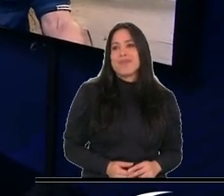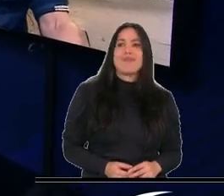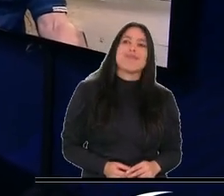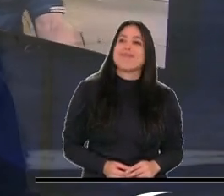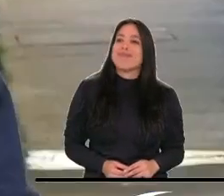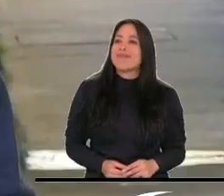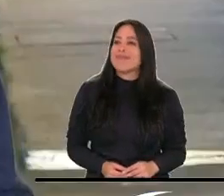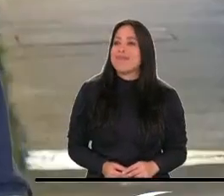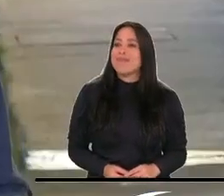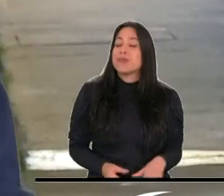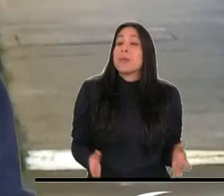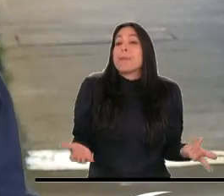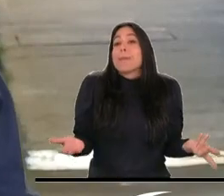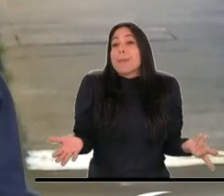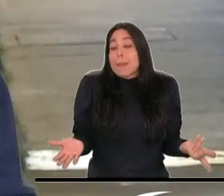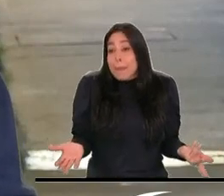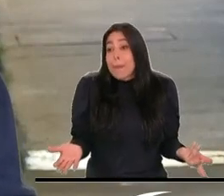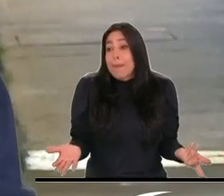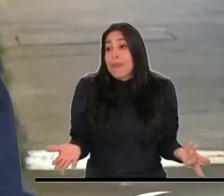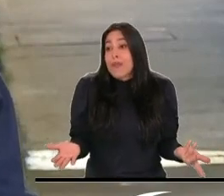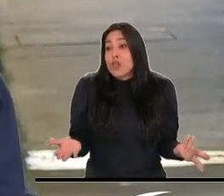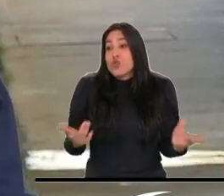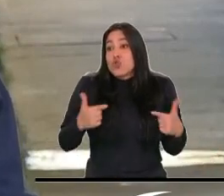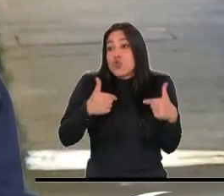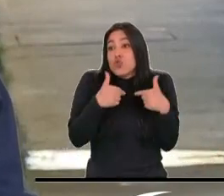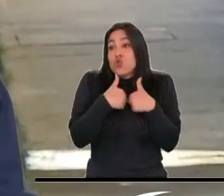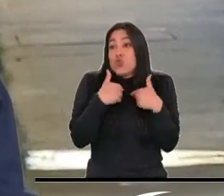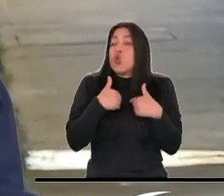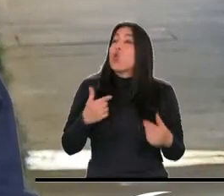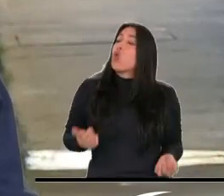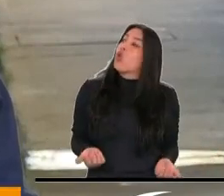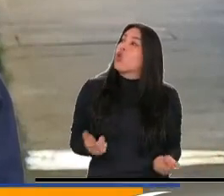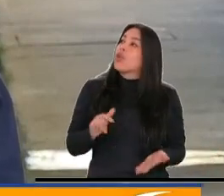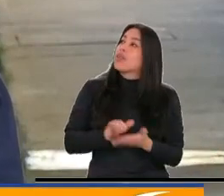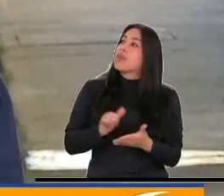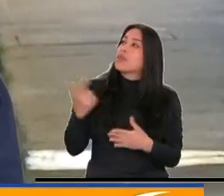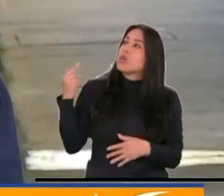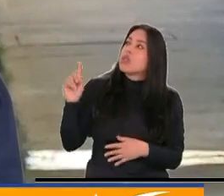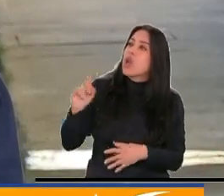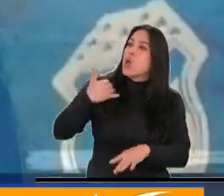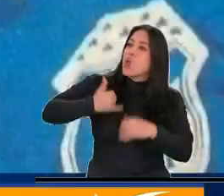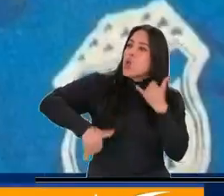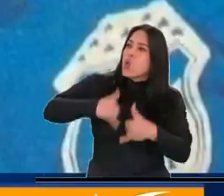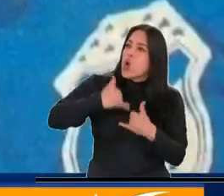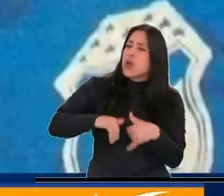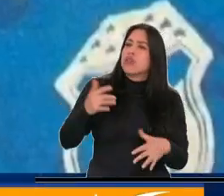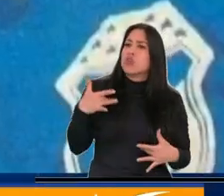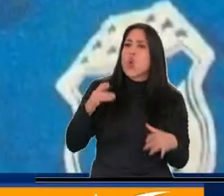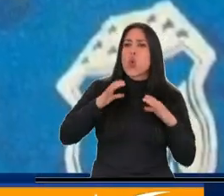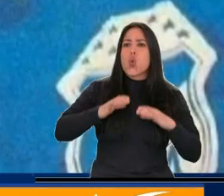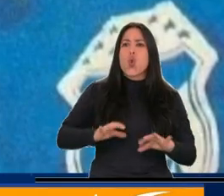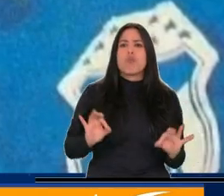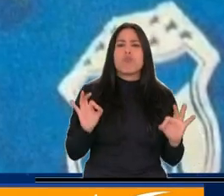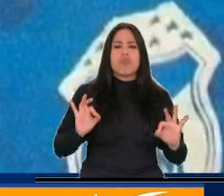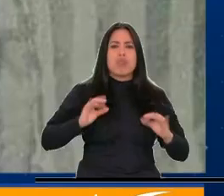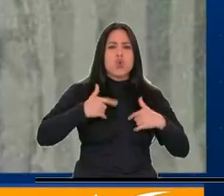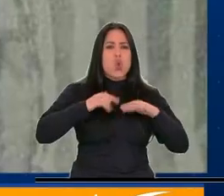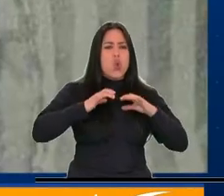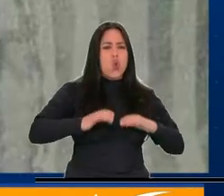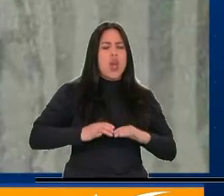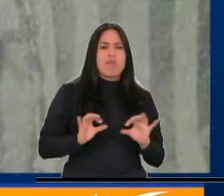Bueno, yo pues tuve, durante el tiempo que jugué, una condición físico-atlética